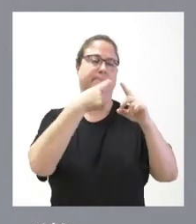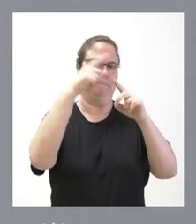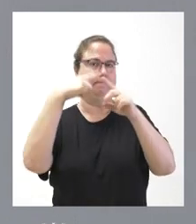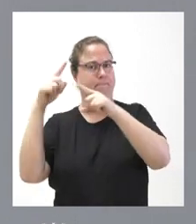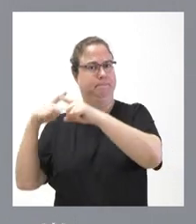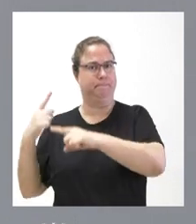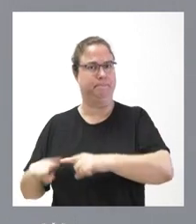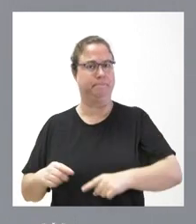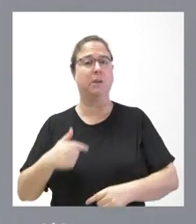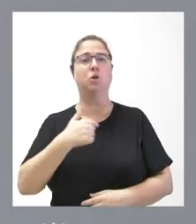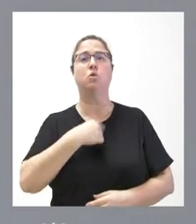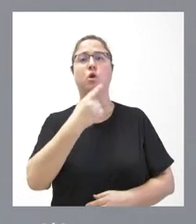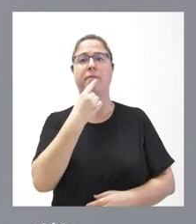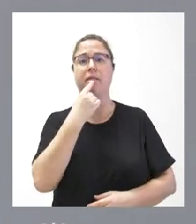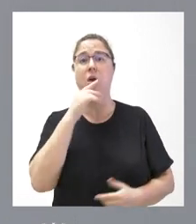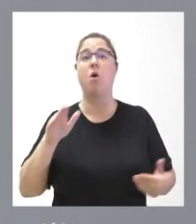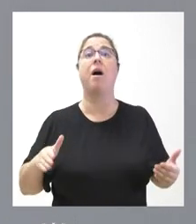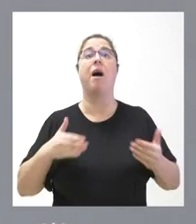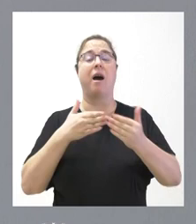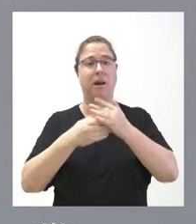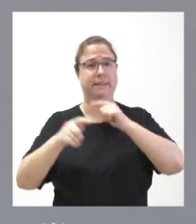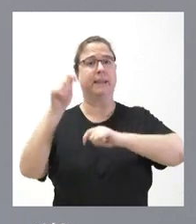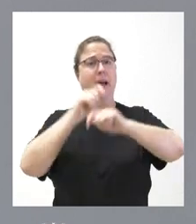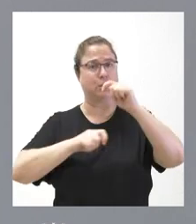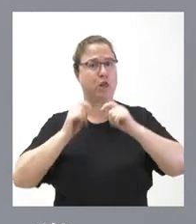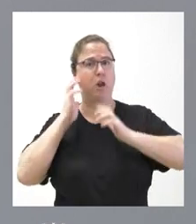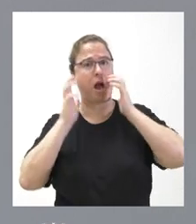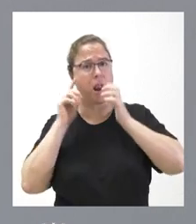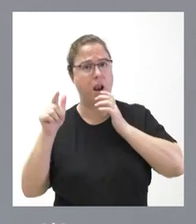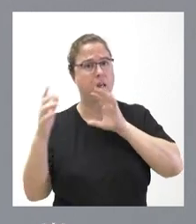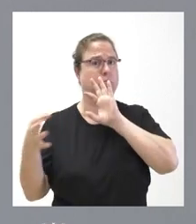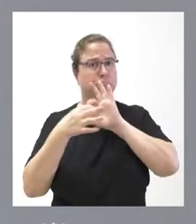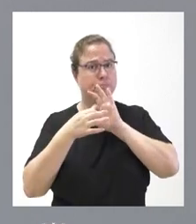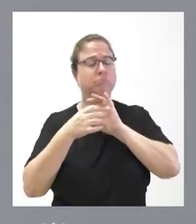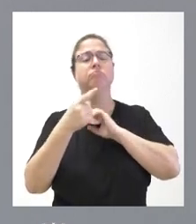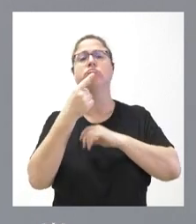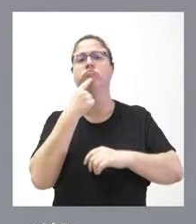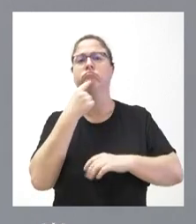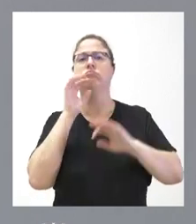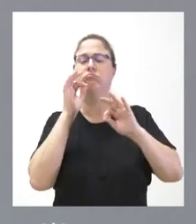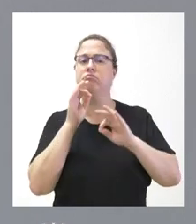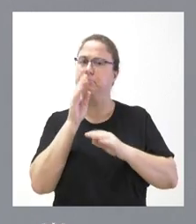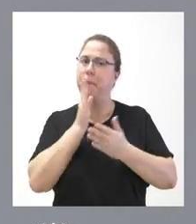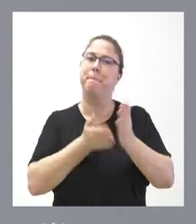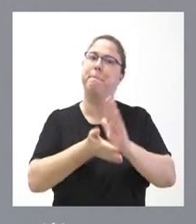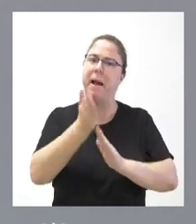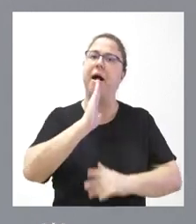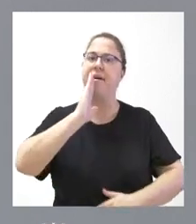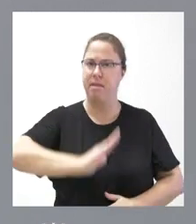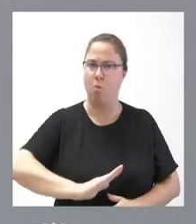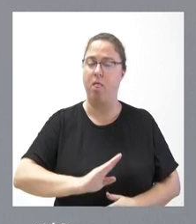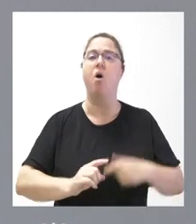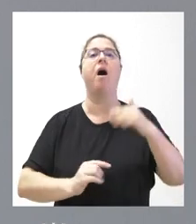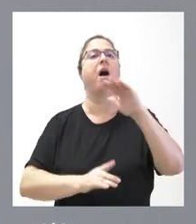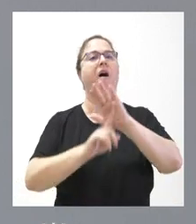sí diría que hasta las propias organizaciones agrarias reconocen el esfuerzo realizado, que la dirección es la adecuada, que ha habido avances con